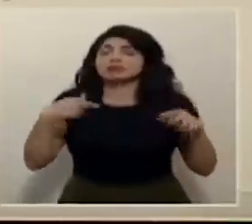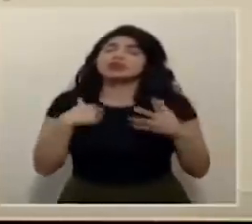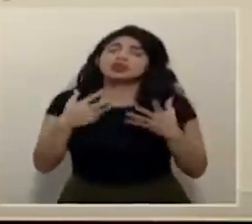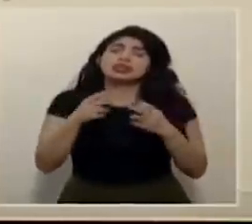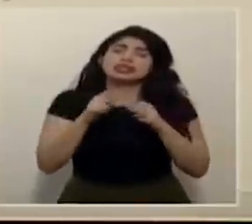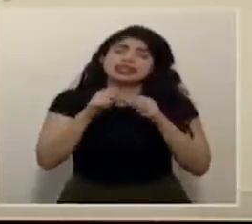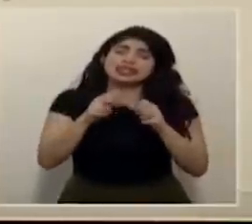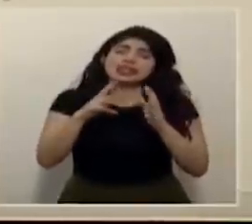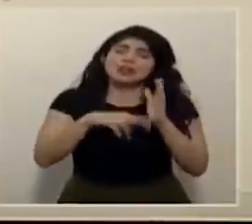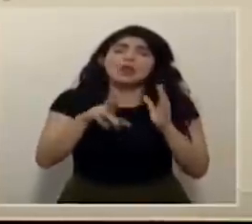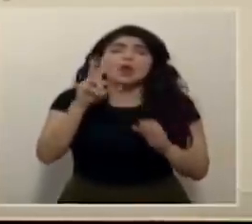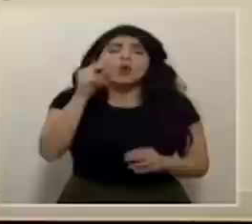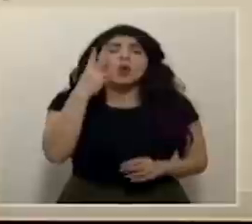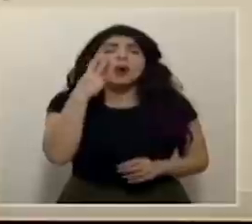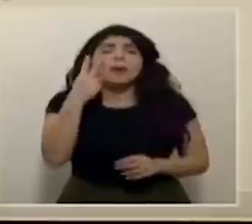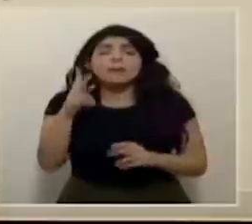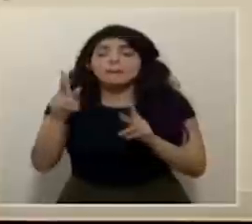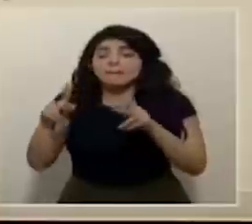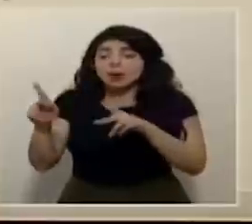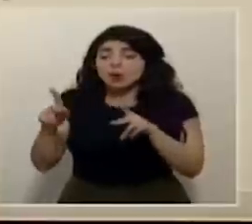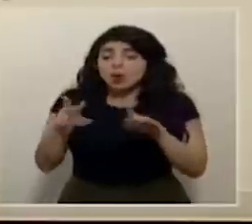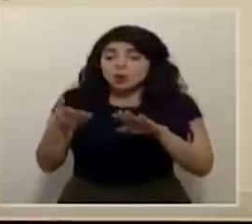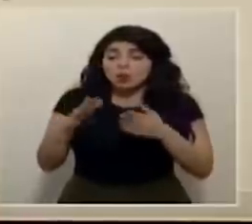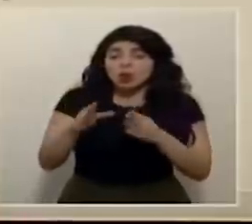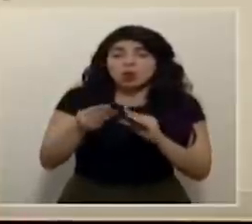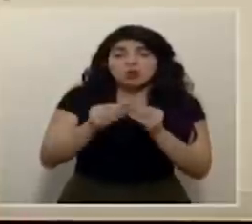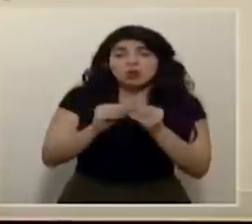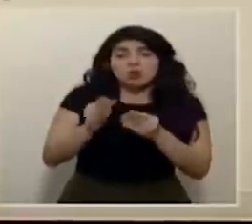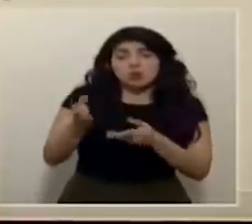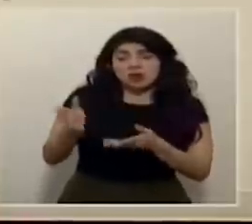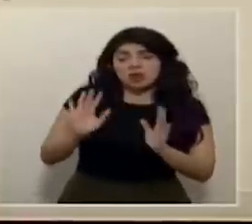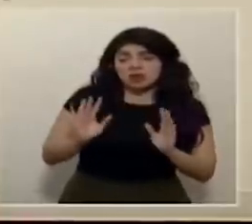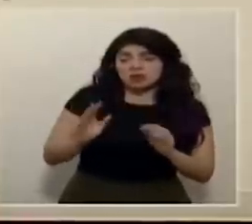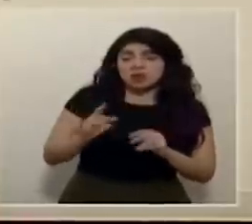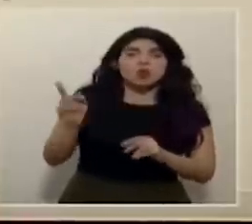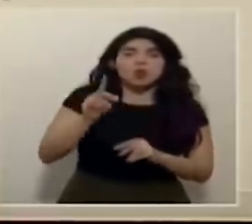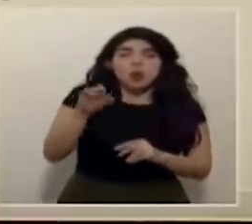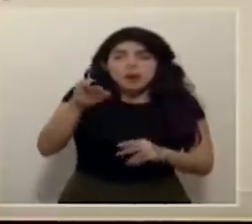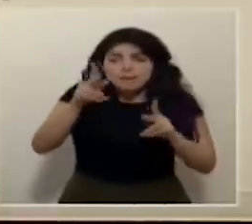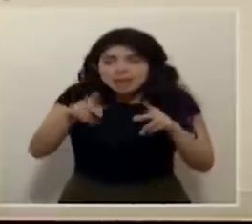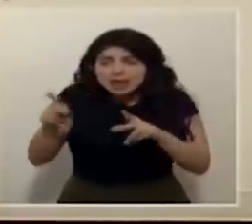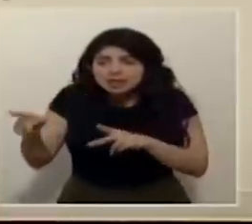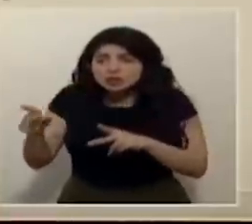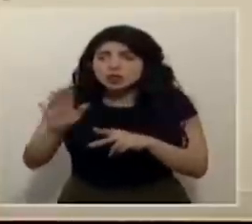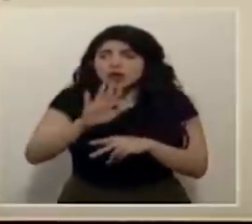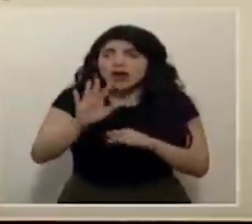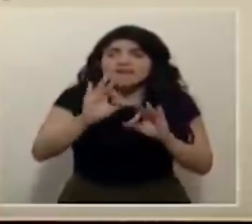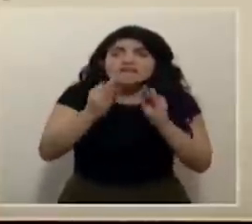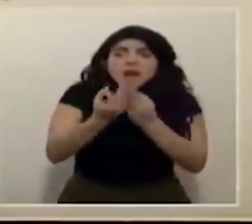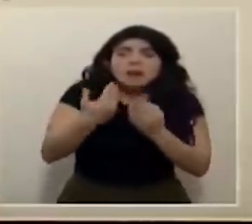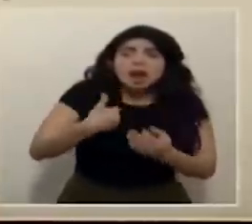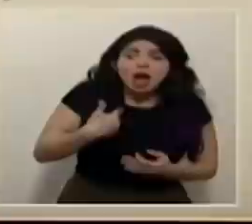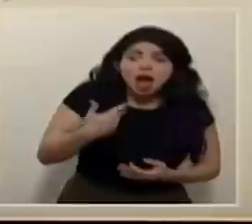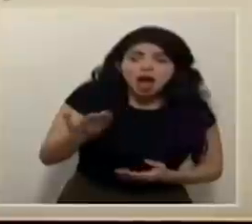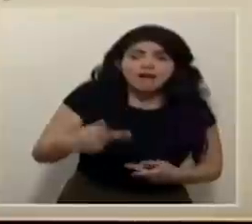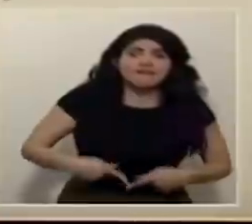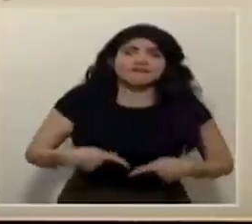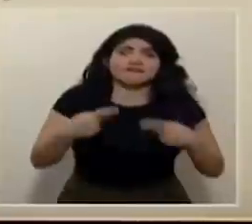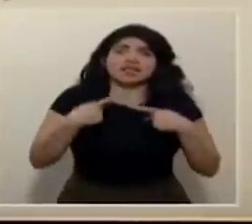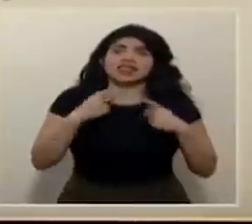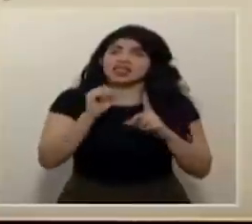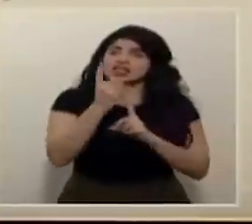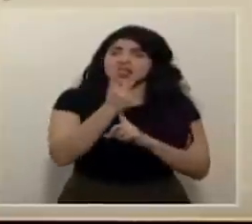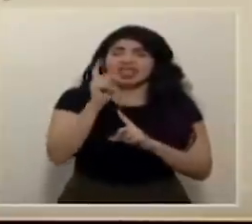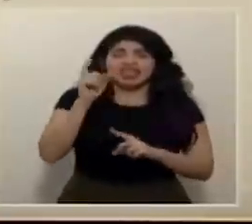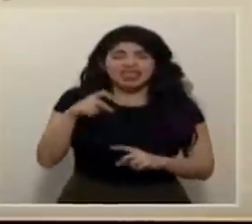insistiendo en que no veamos esto de las personas fallecidas como una cifra son personas son familias son vidas tenemos que llorar como sociedad